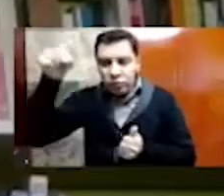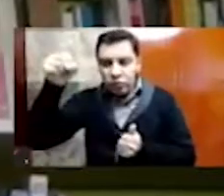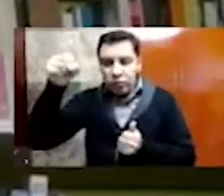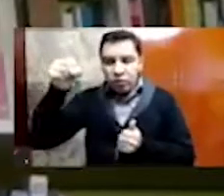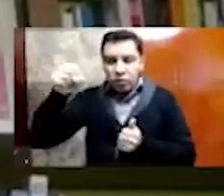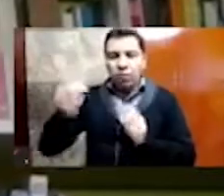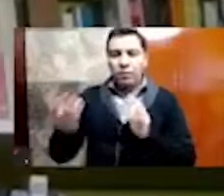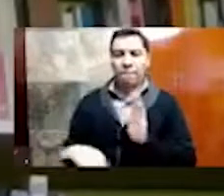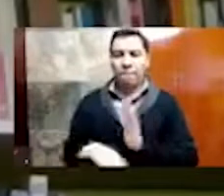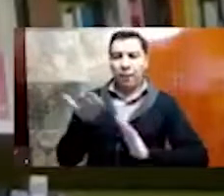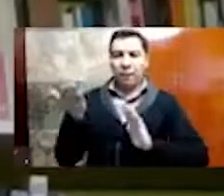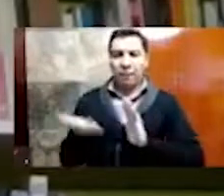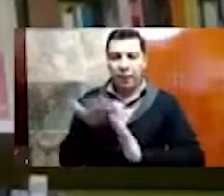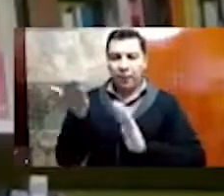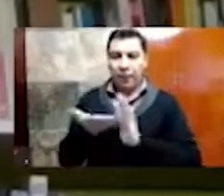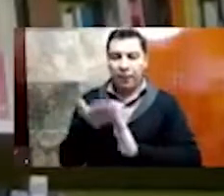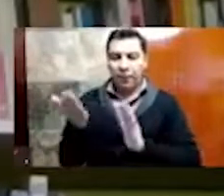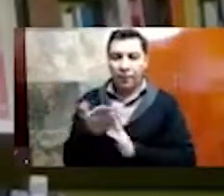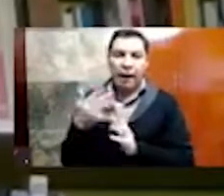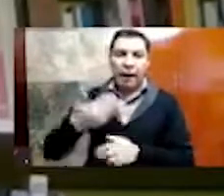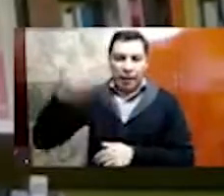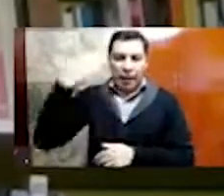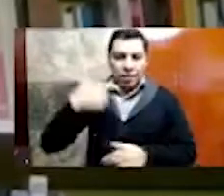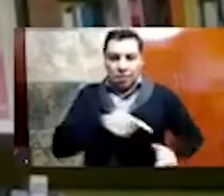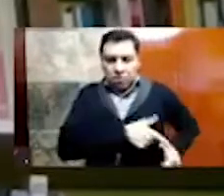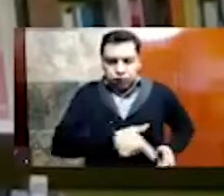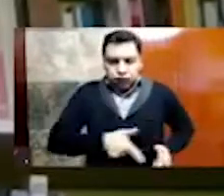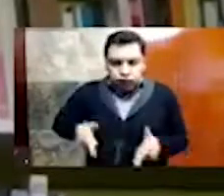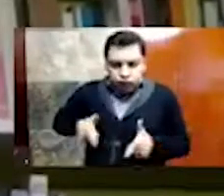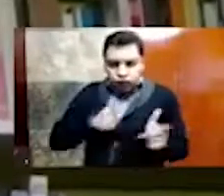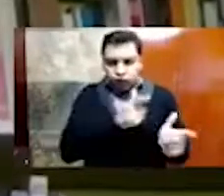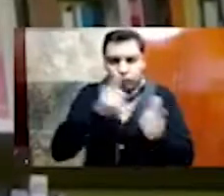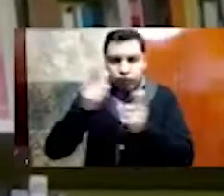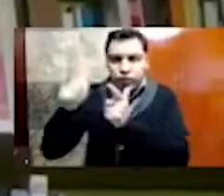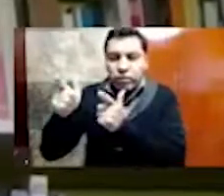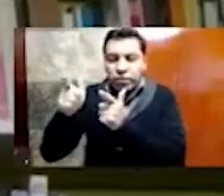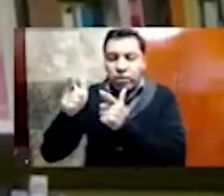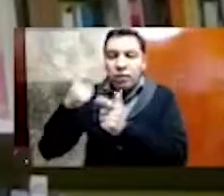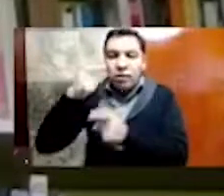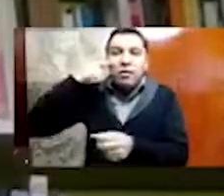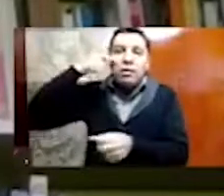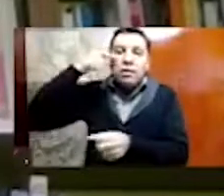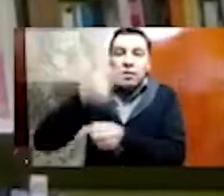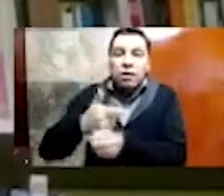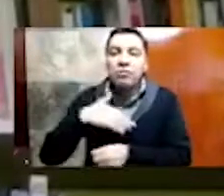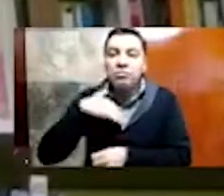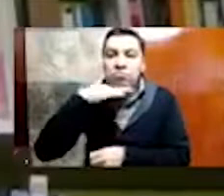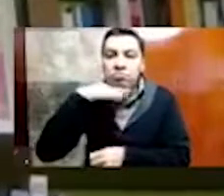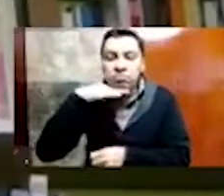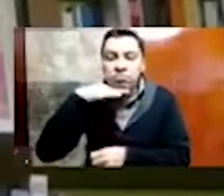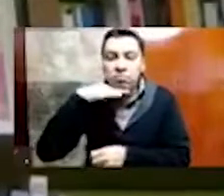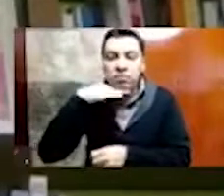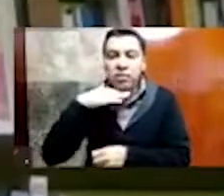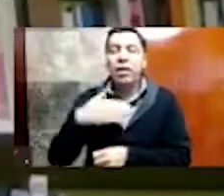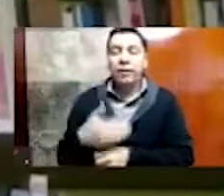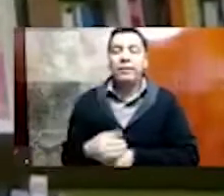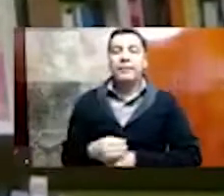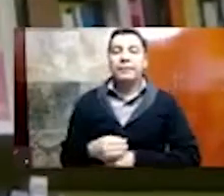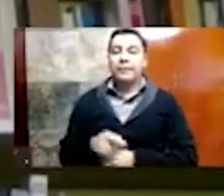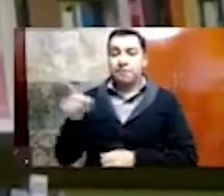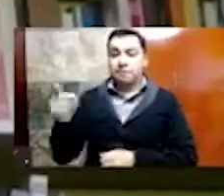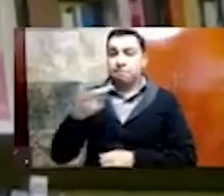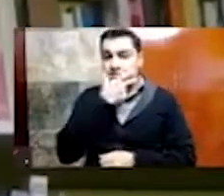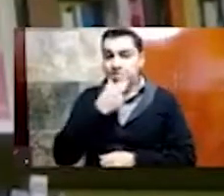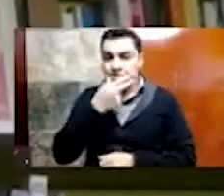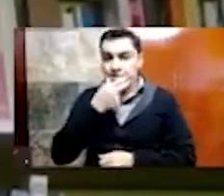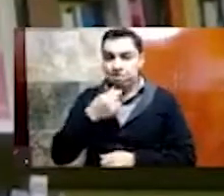época era la plaza de armas, y que, pues, este hallazgo, pues, don Antonio de León y Gama, pues, hace toda